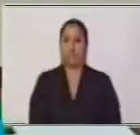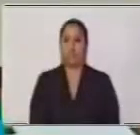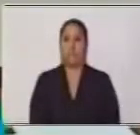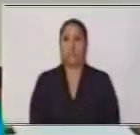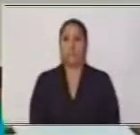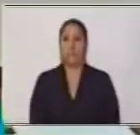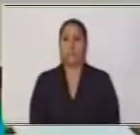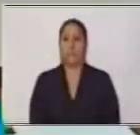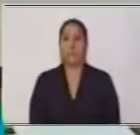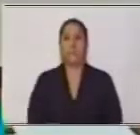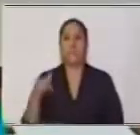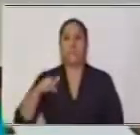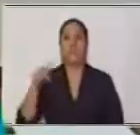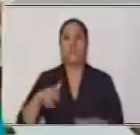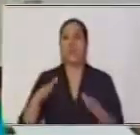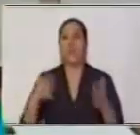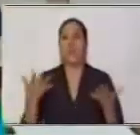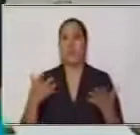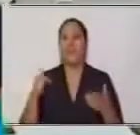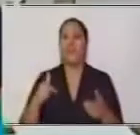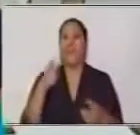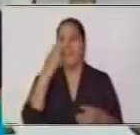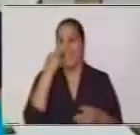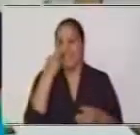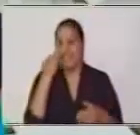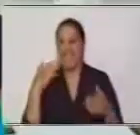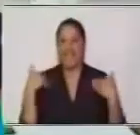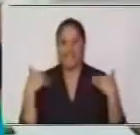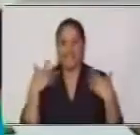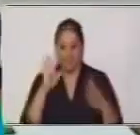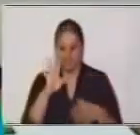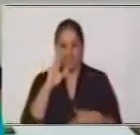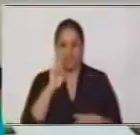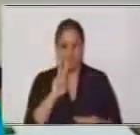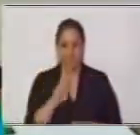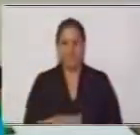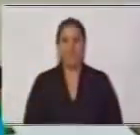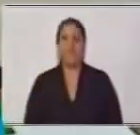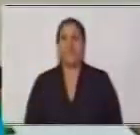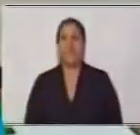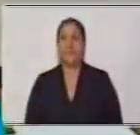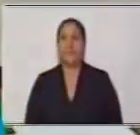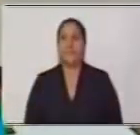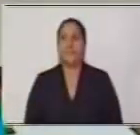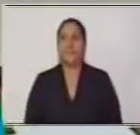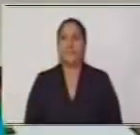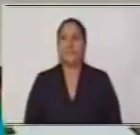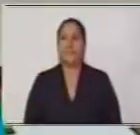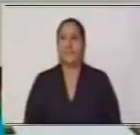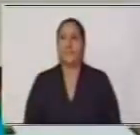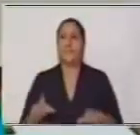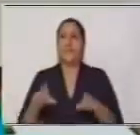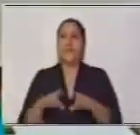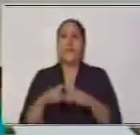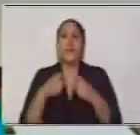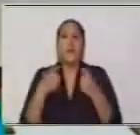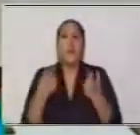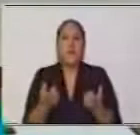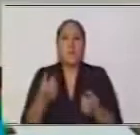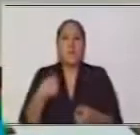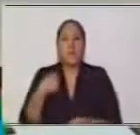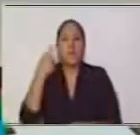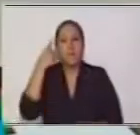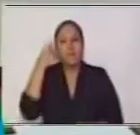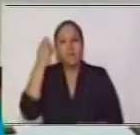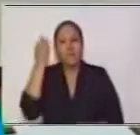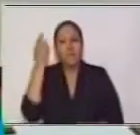Y ahora viene la parte divertida. La parte divertida es, ¿cómo voy a interpretar